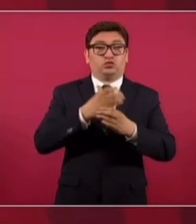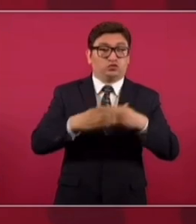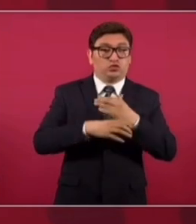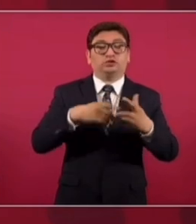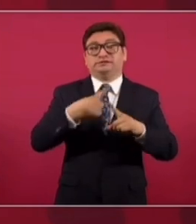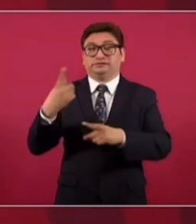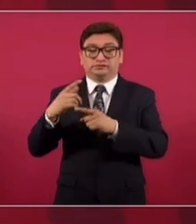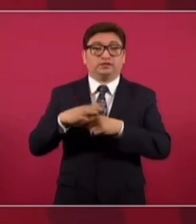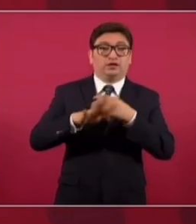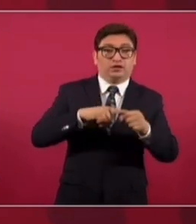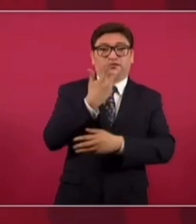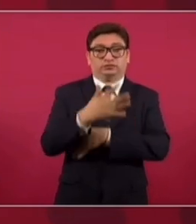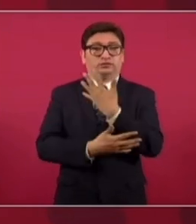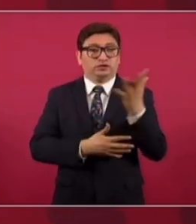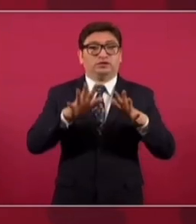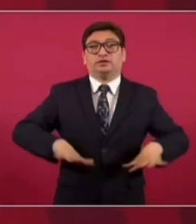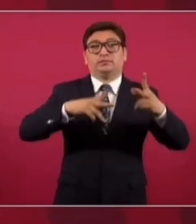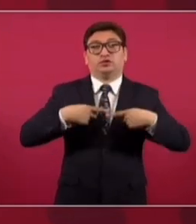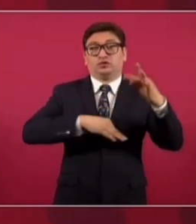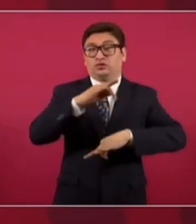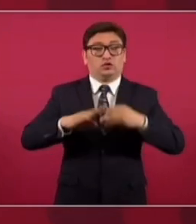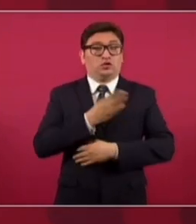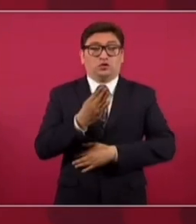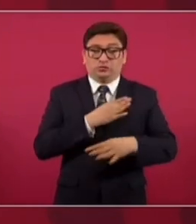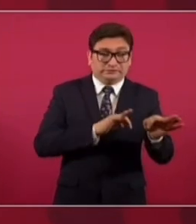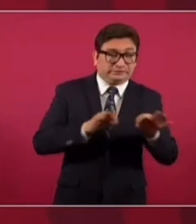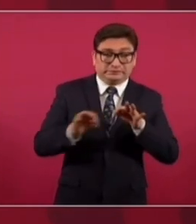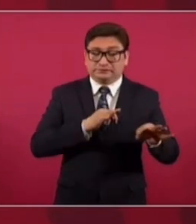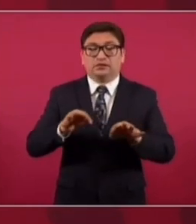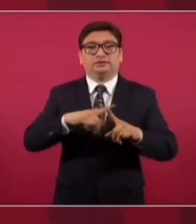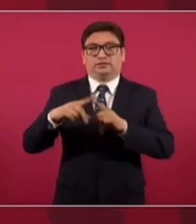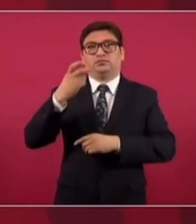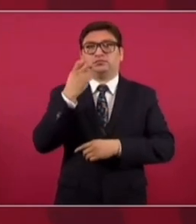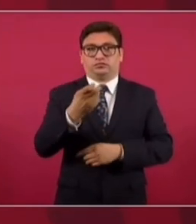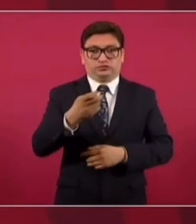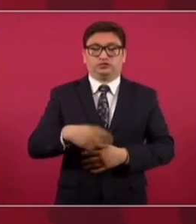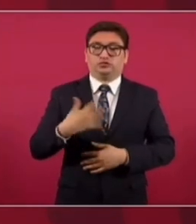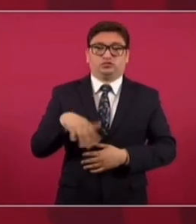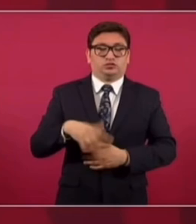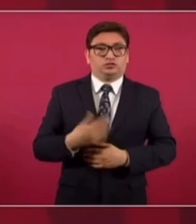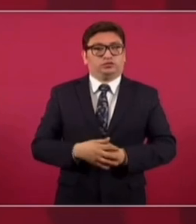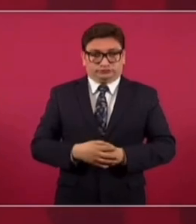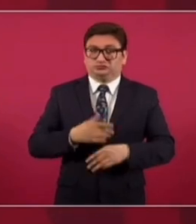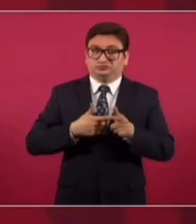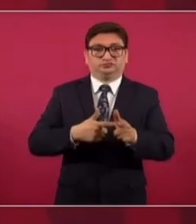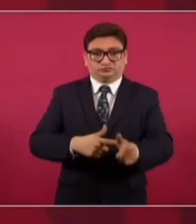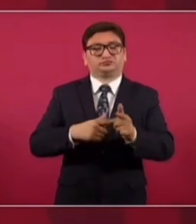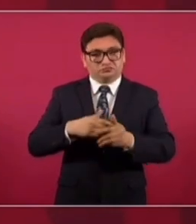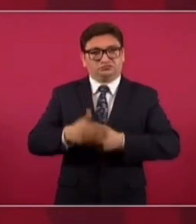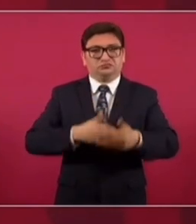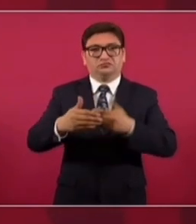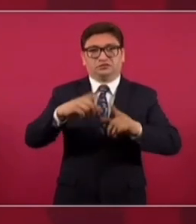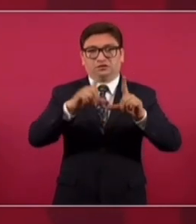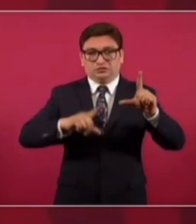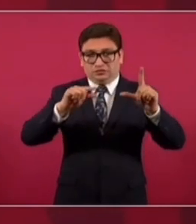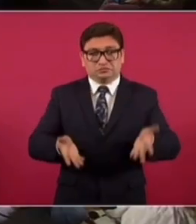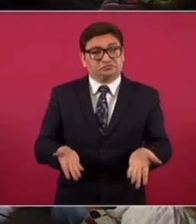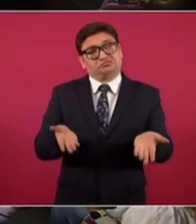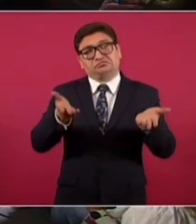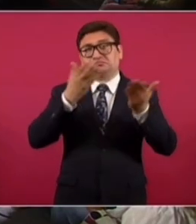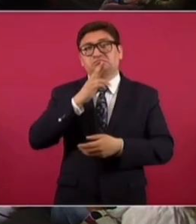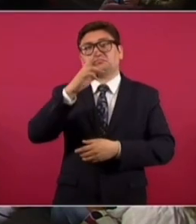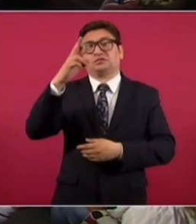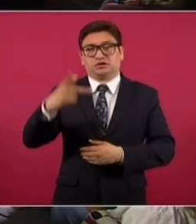Y sobre todo, un pueblo bueno, trabajador. Y por eso estamos sacando a México de la decadencia.